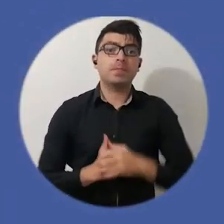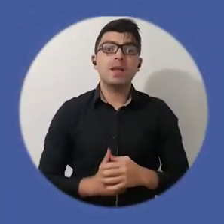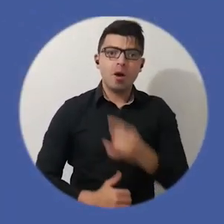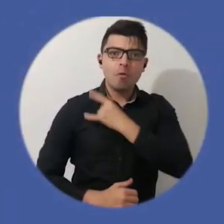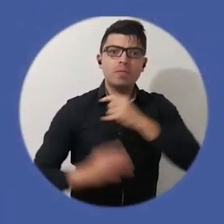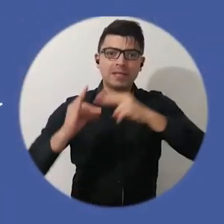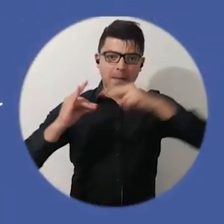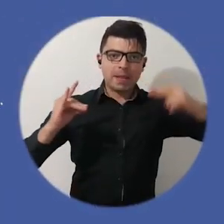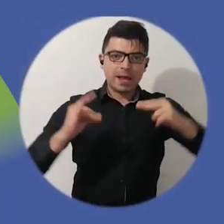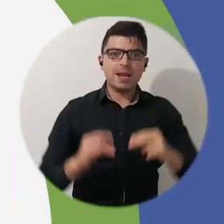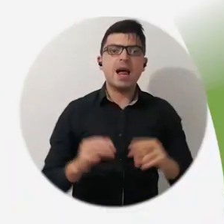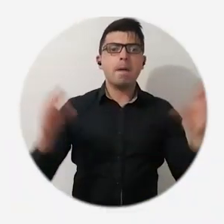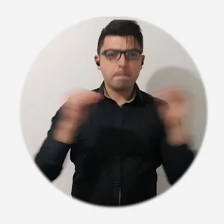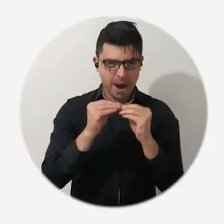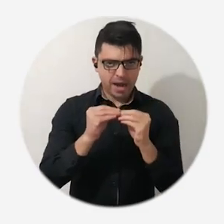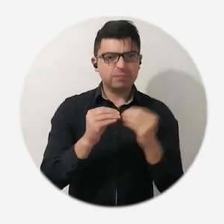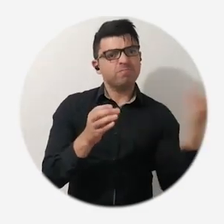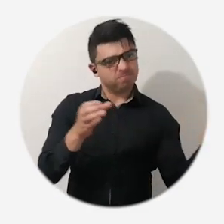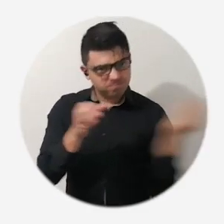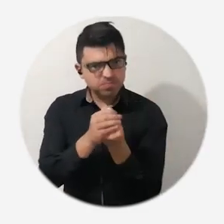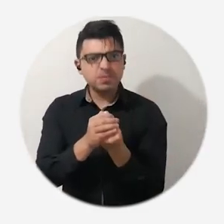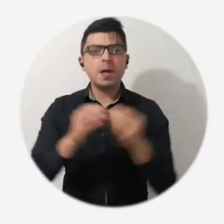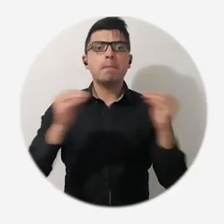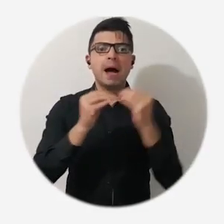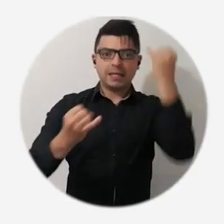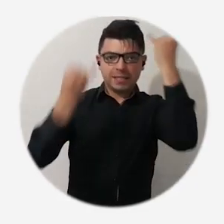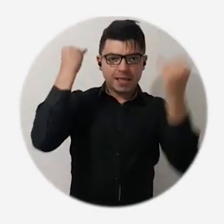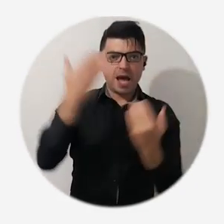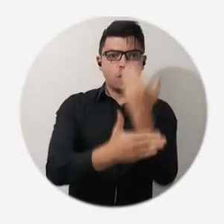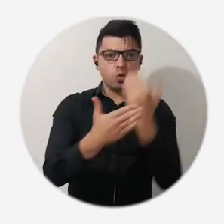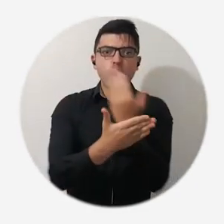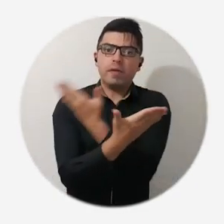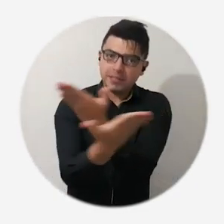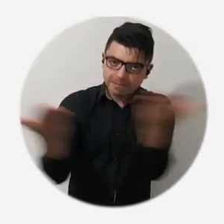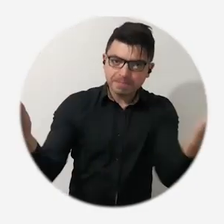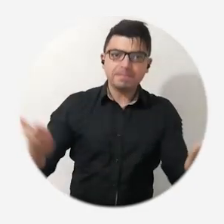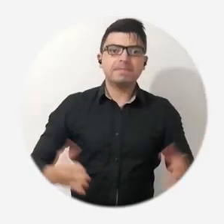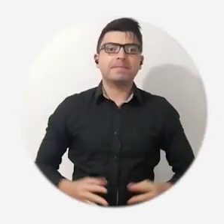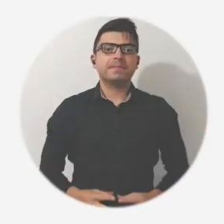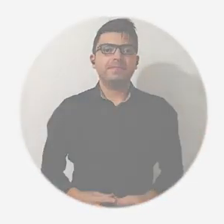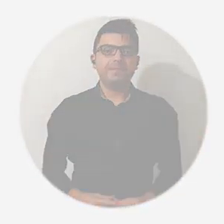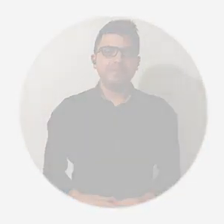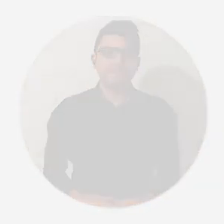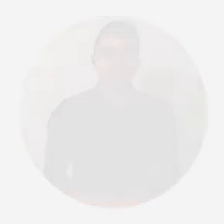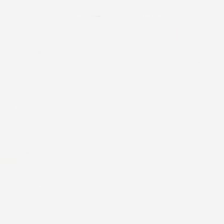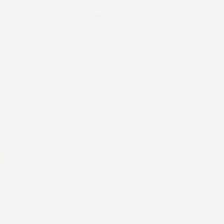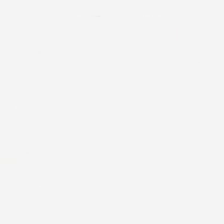tolerantes. Universidad de Magdalena, aún más incluyente e innovadora.